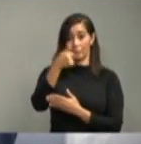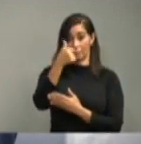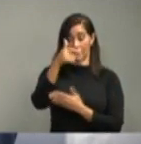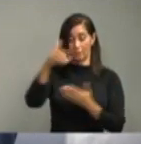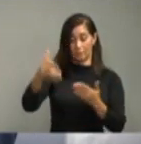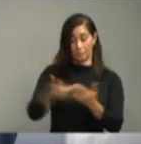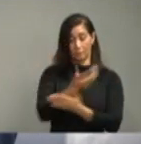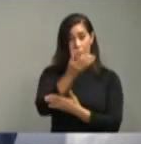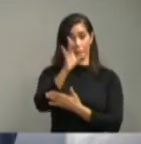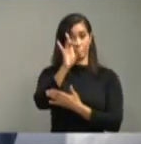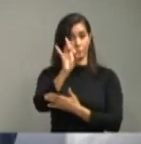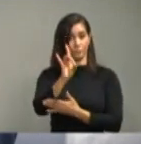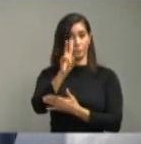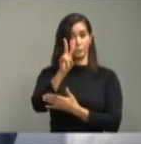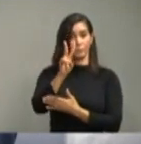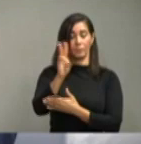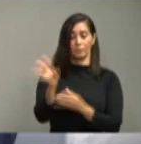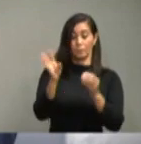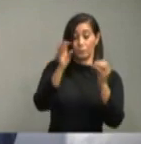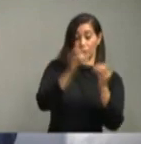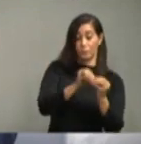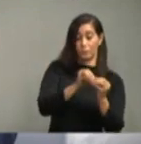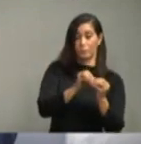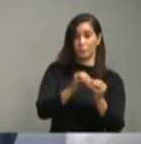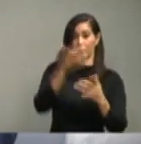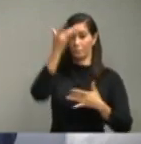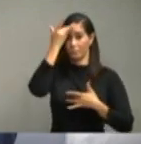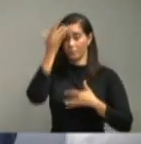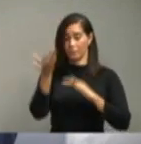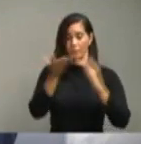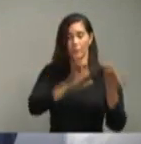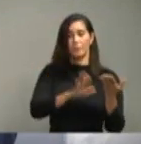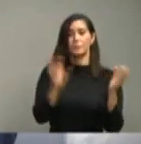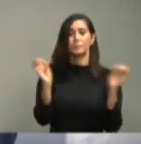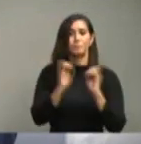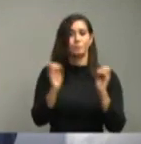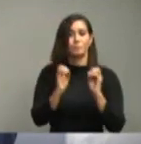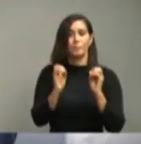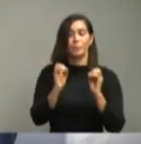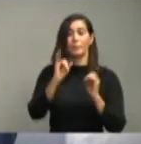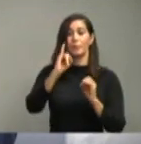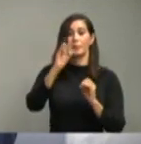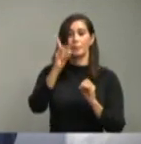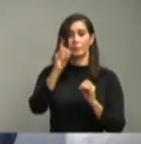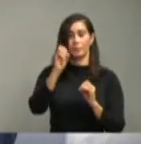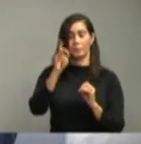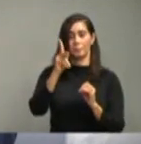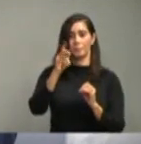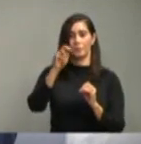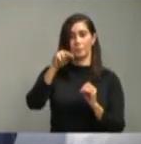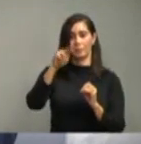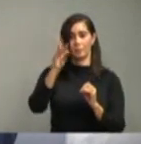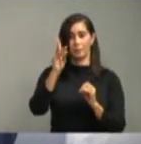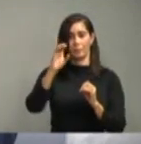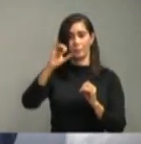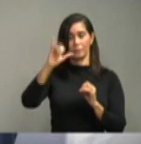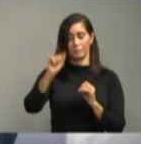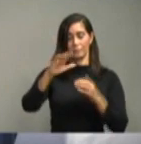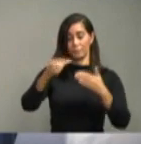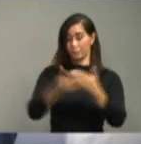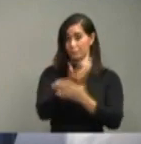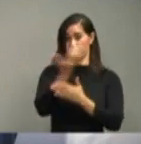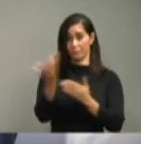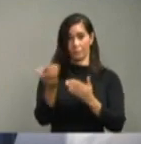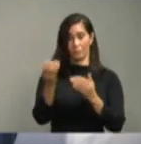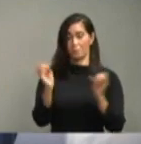acumulados, ningún fallecimiento. Independencia, 0 casos nuevos, 1